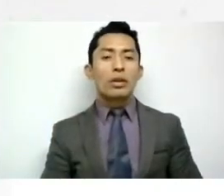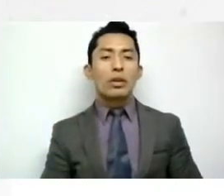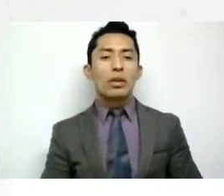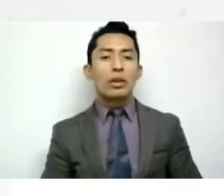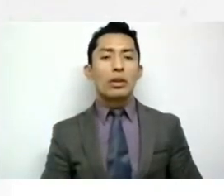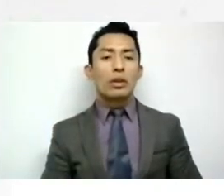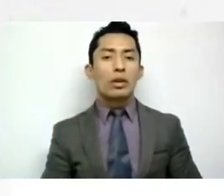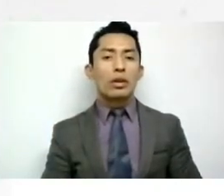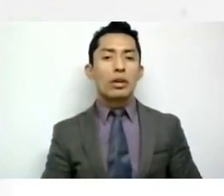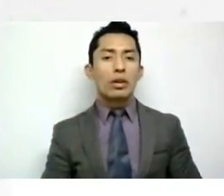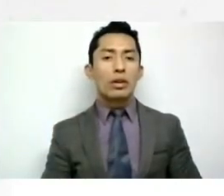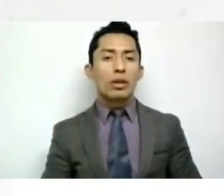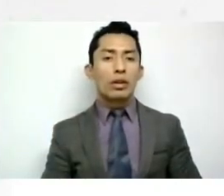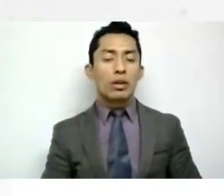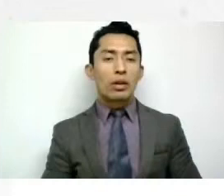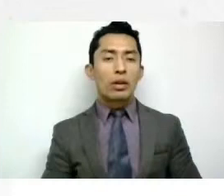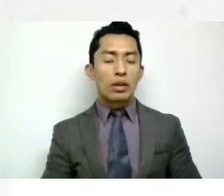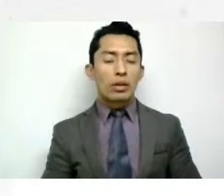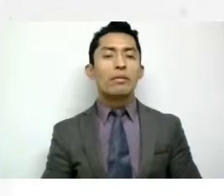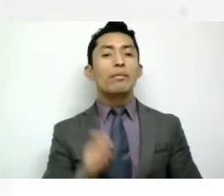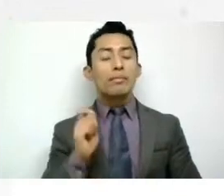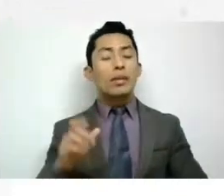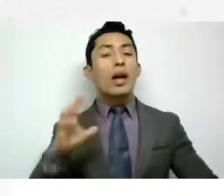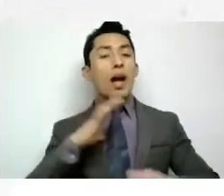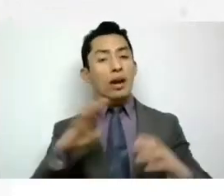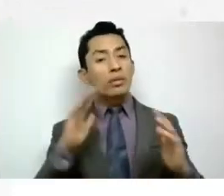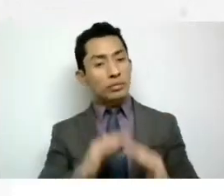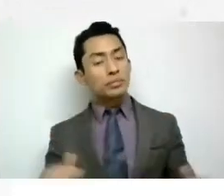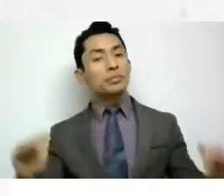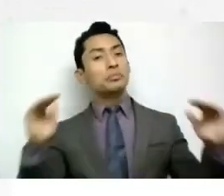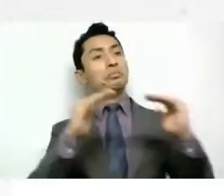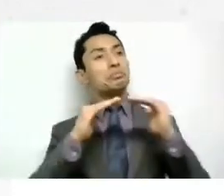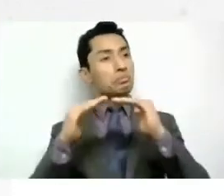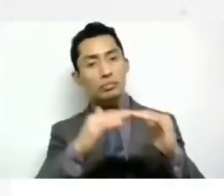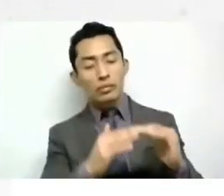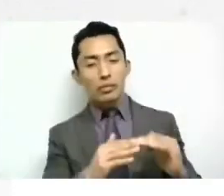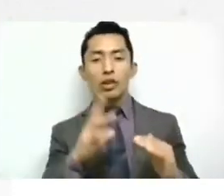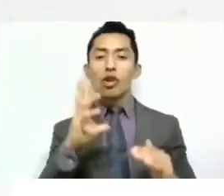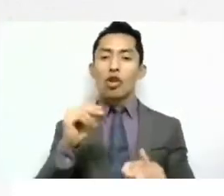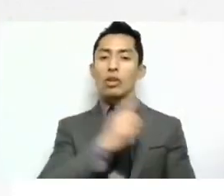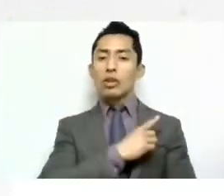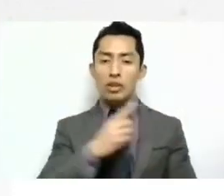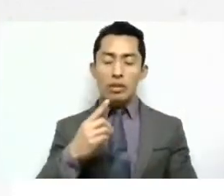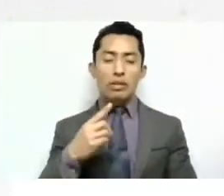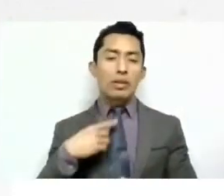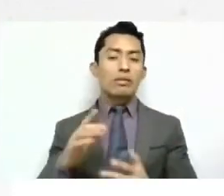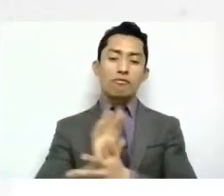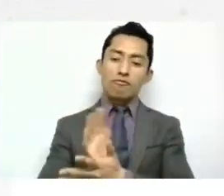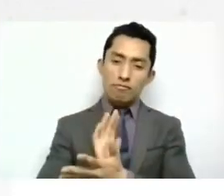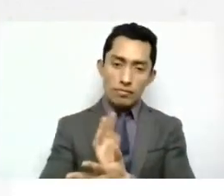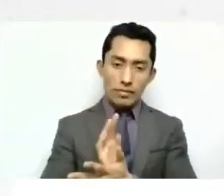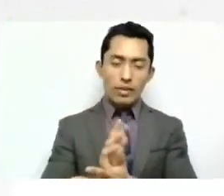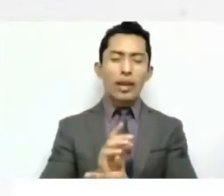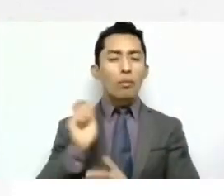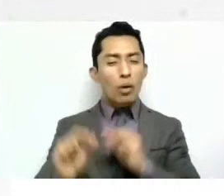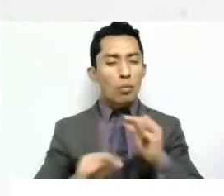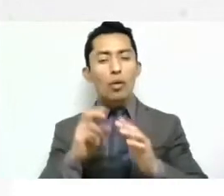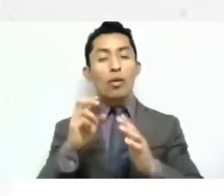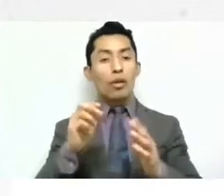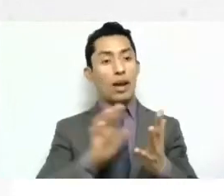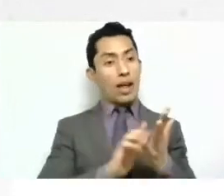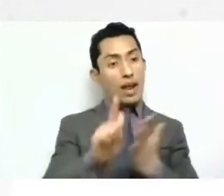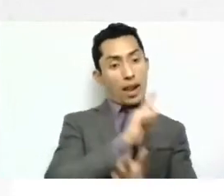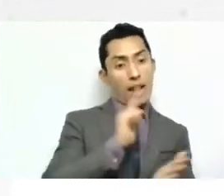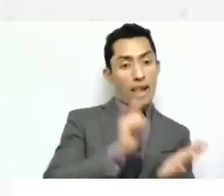Vemos la igualdad, tenemos que ver la no discriminación, emparejar estas leyes a que